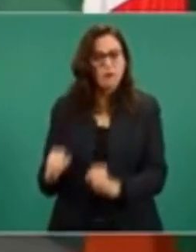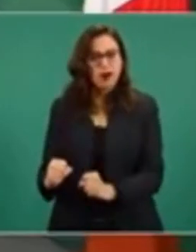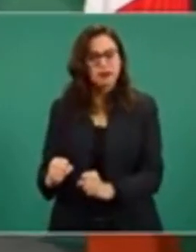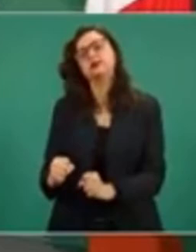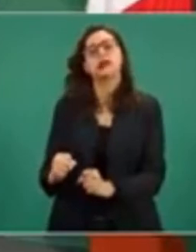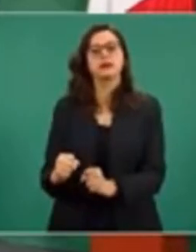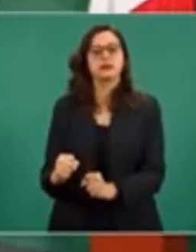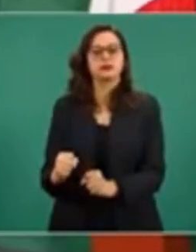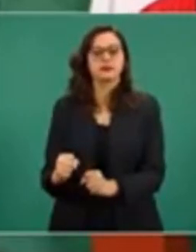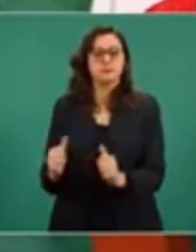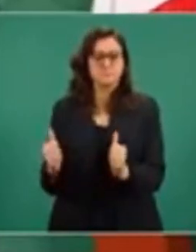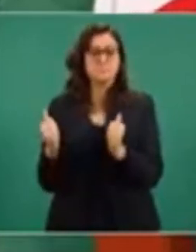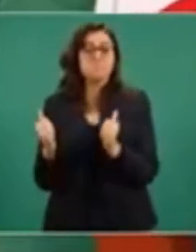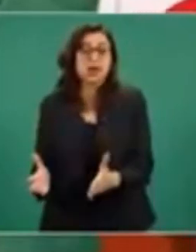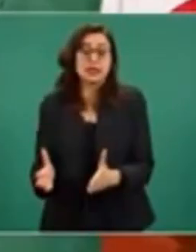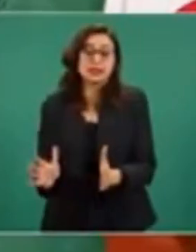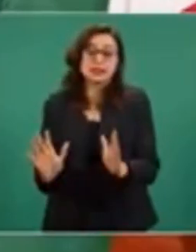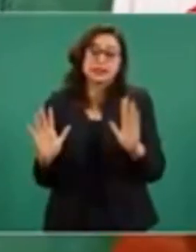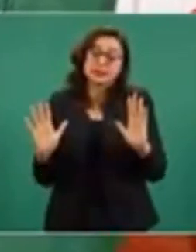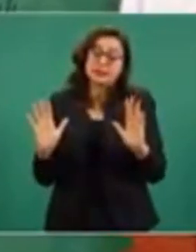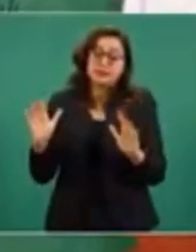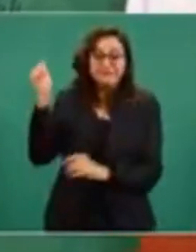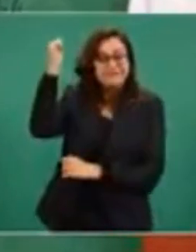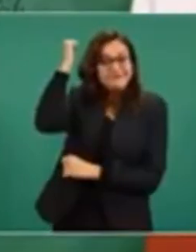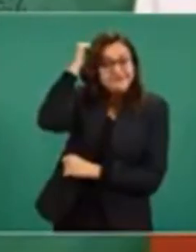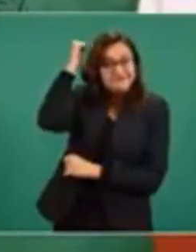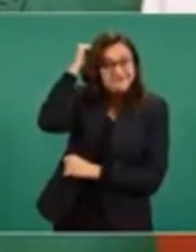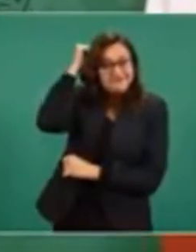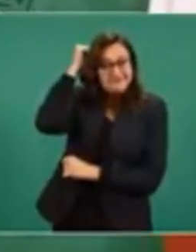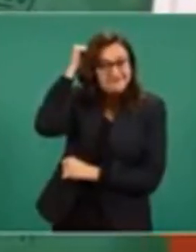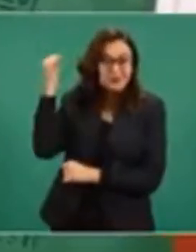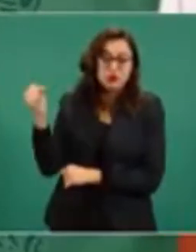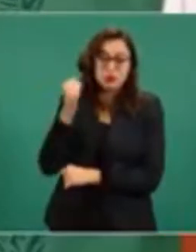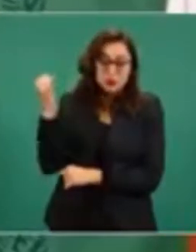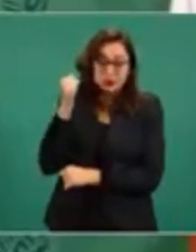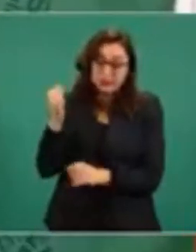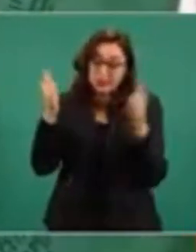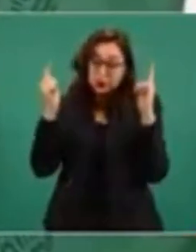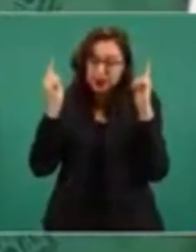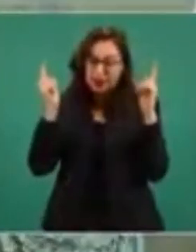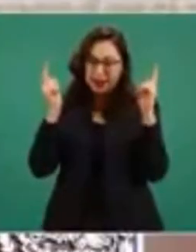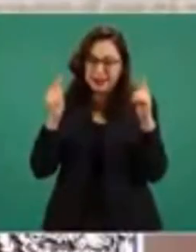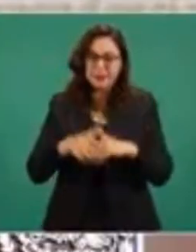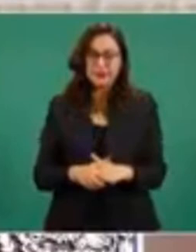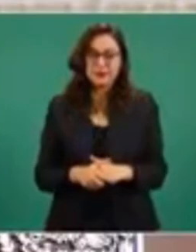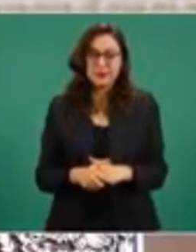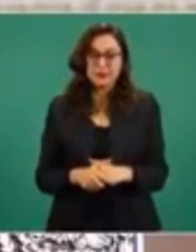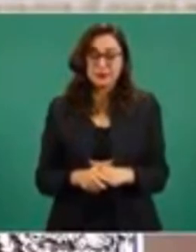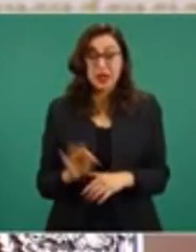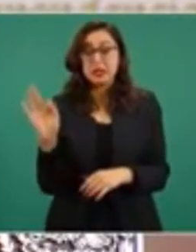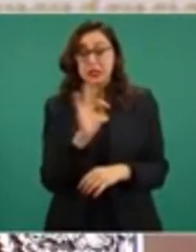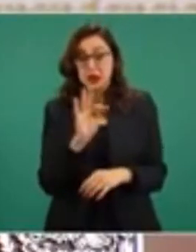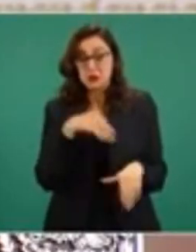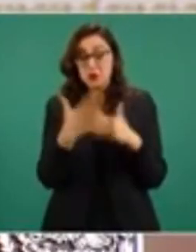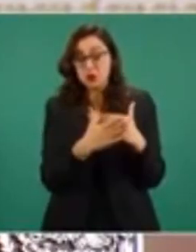Para que, toco madera, si regresaran